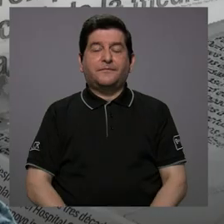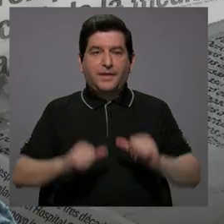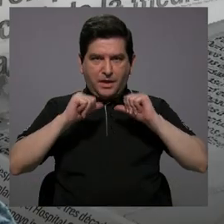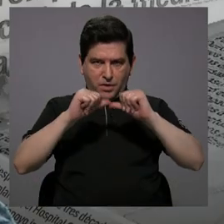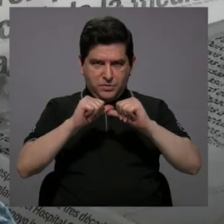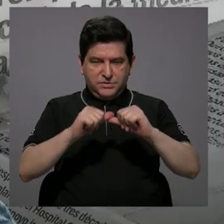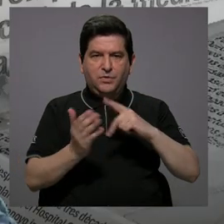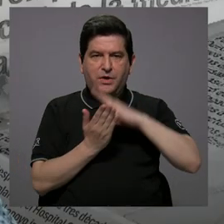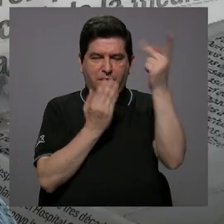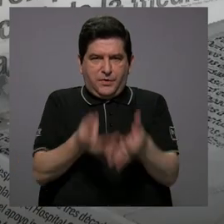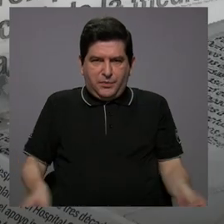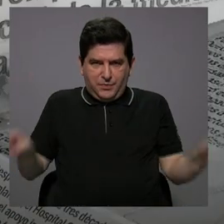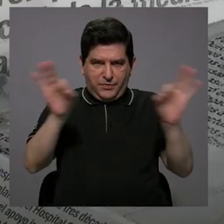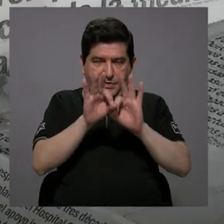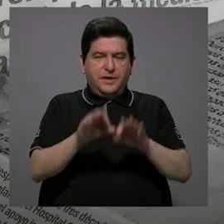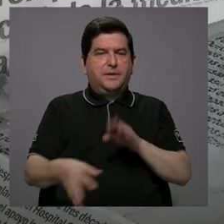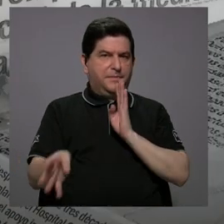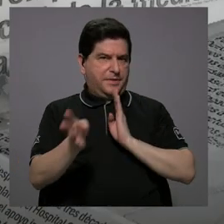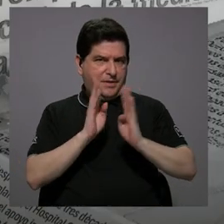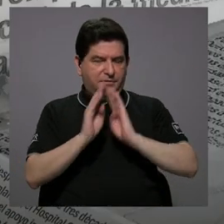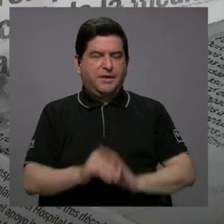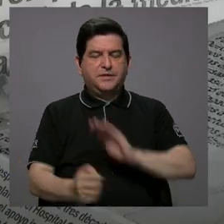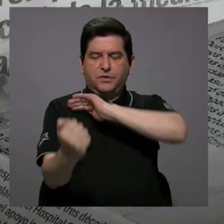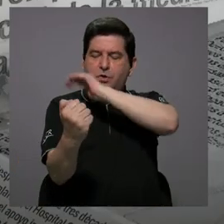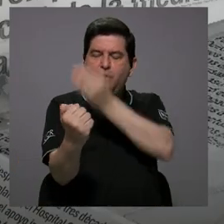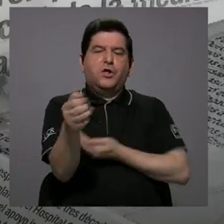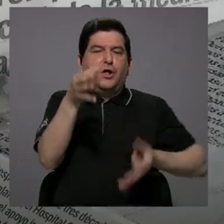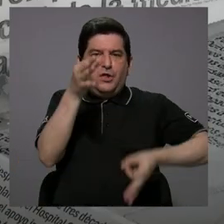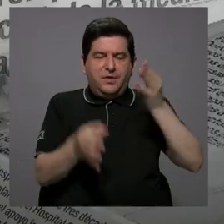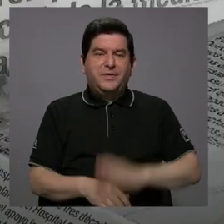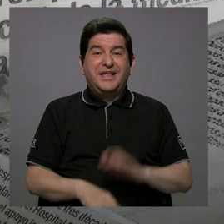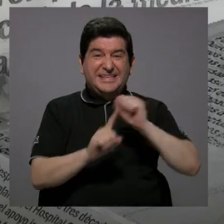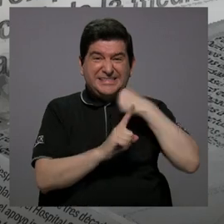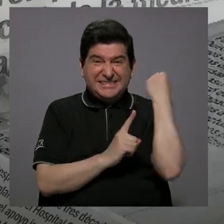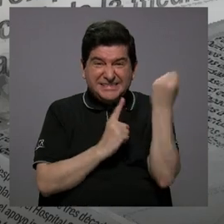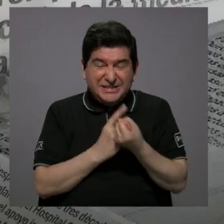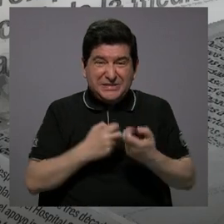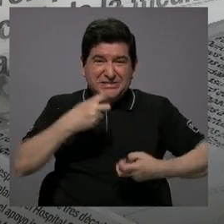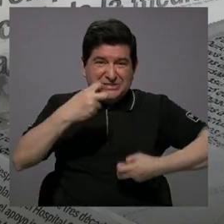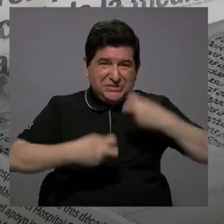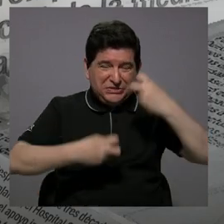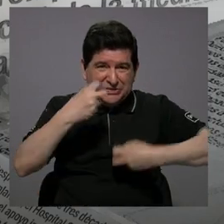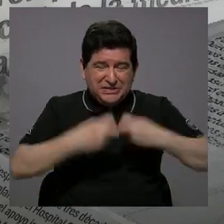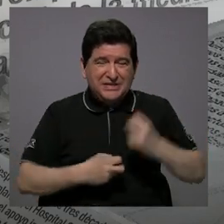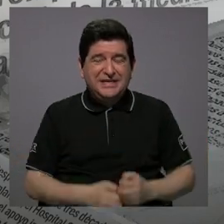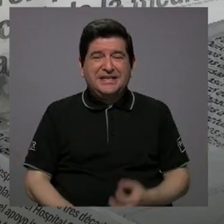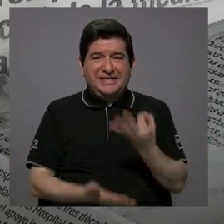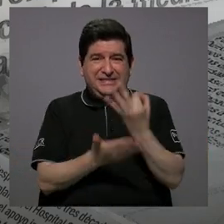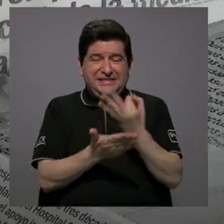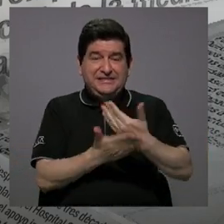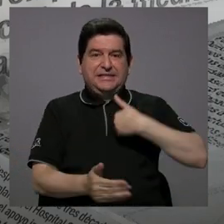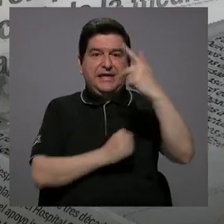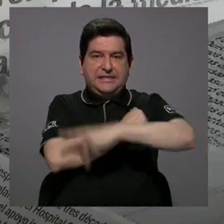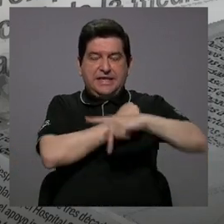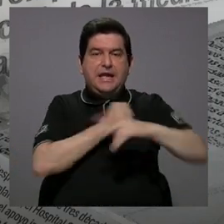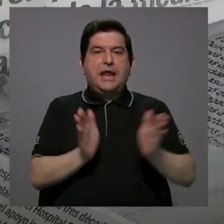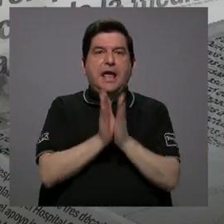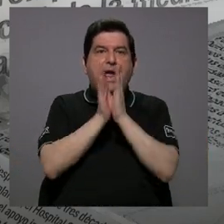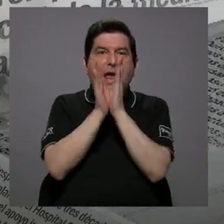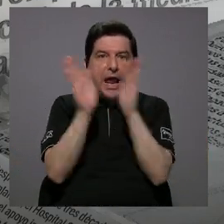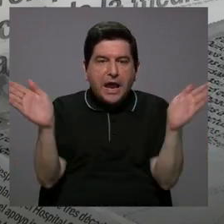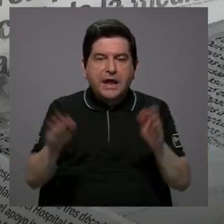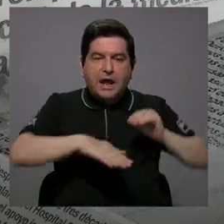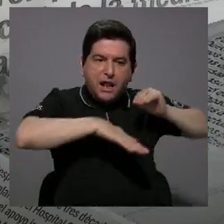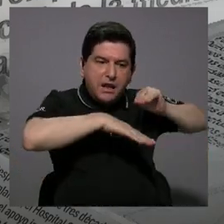Continuamos con lo que importa y hablamos del Poder Judicial, de la situación y la crisis financiera que vive el país y en general que